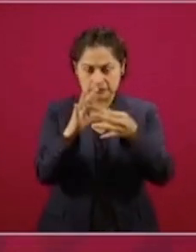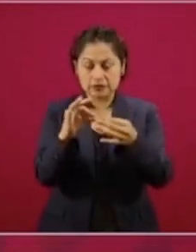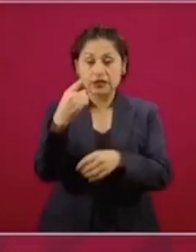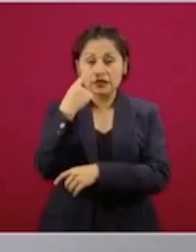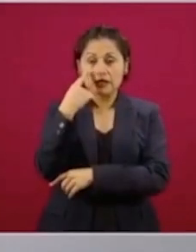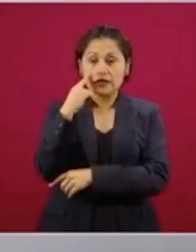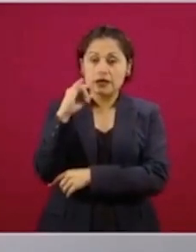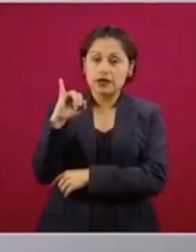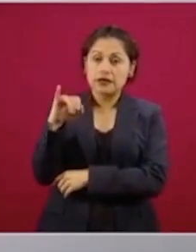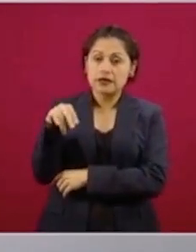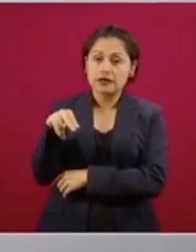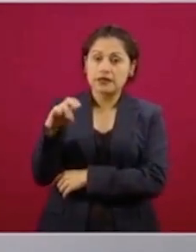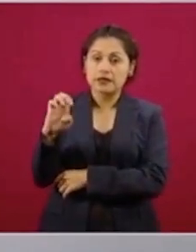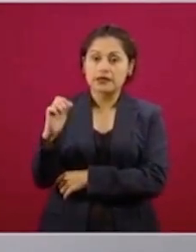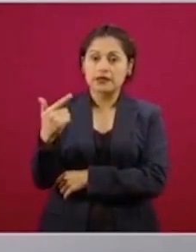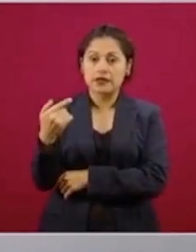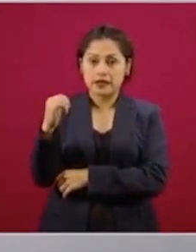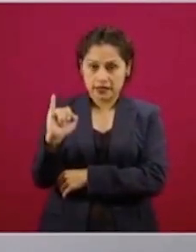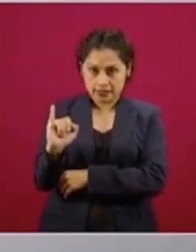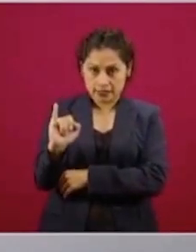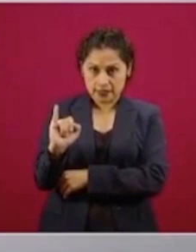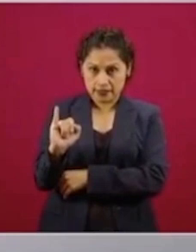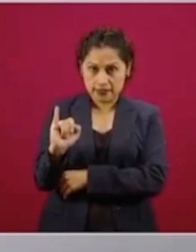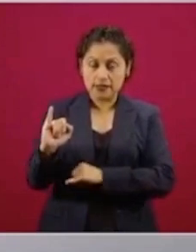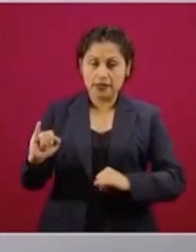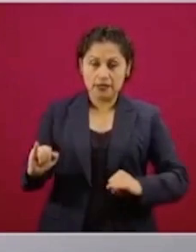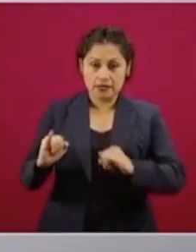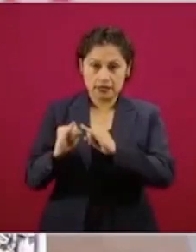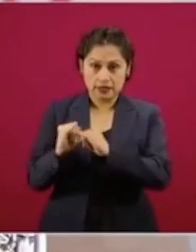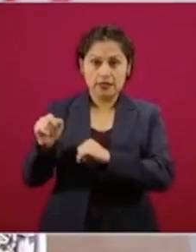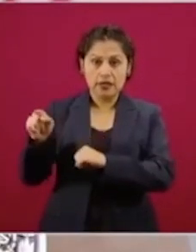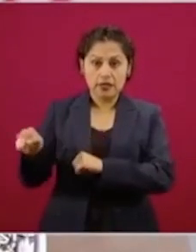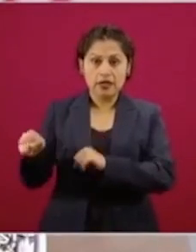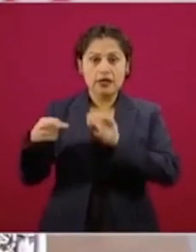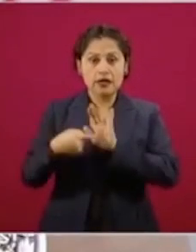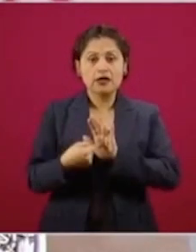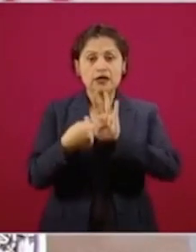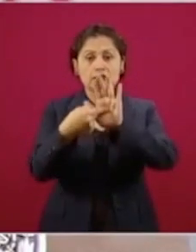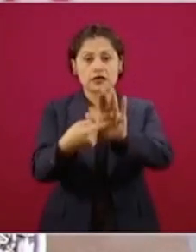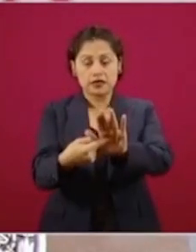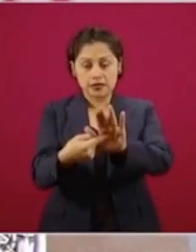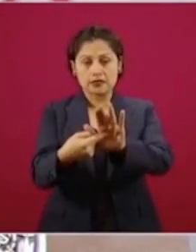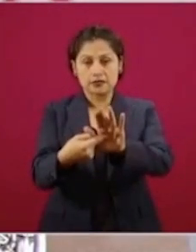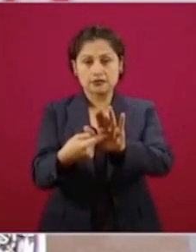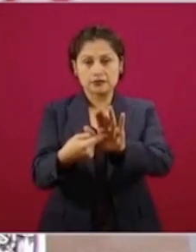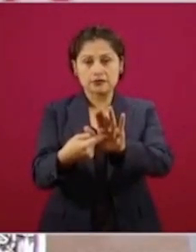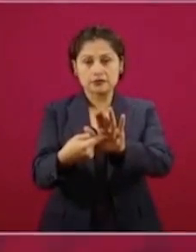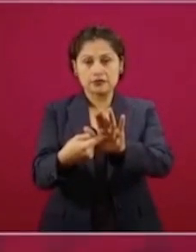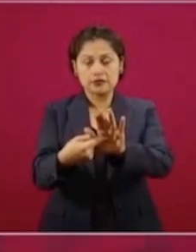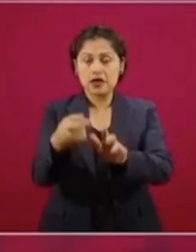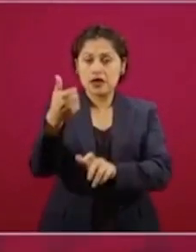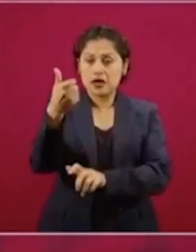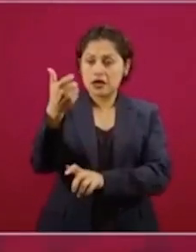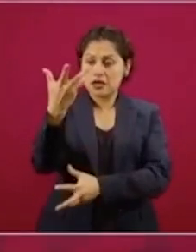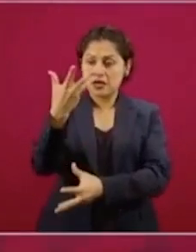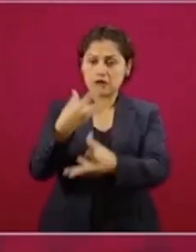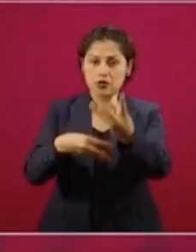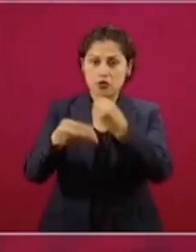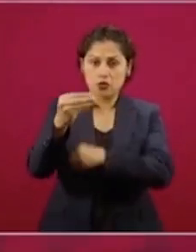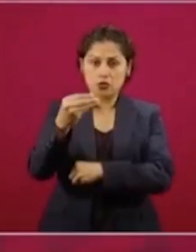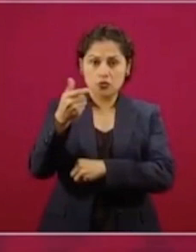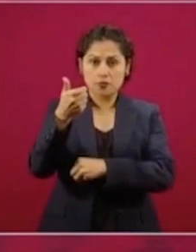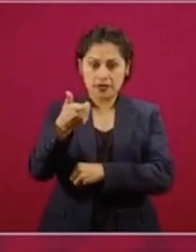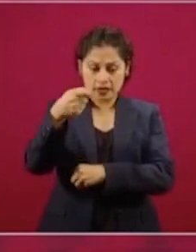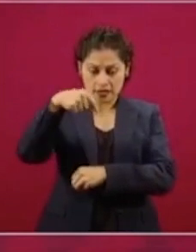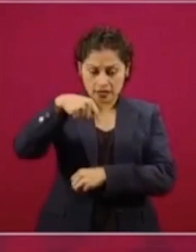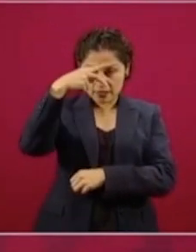el porcentaje de caída de la economía de